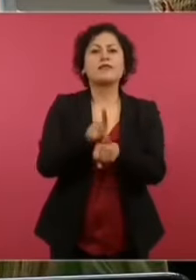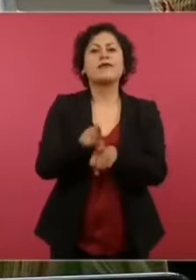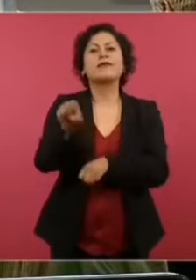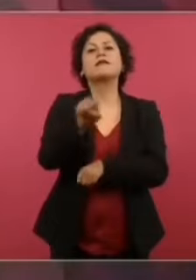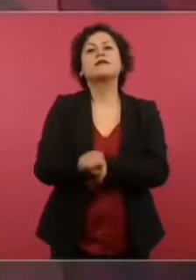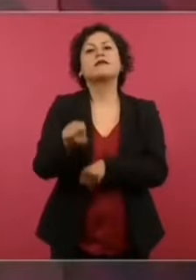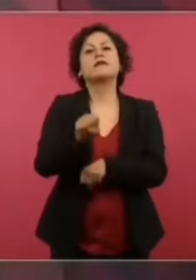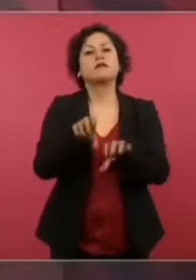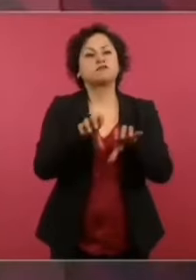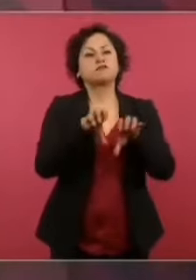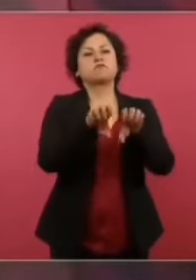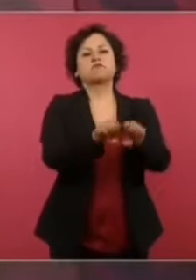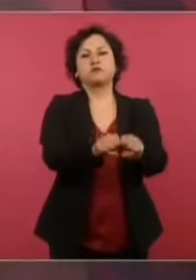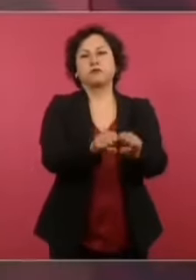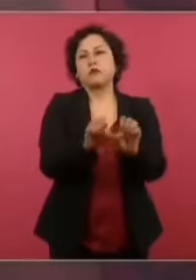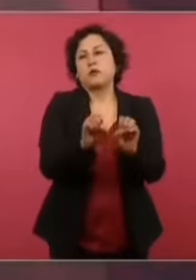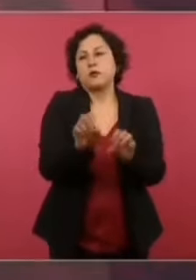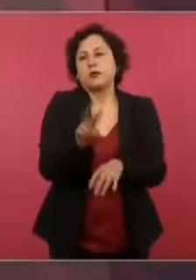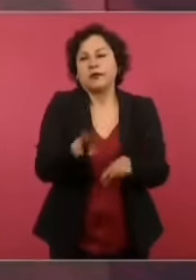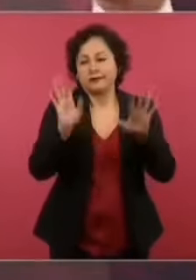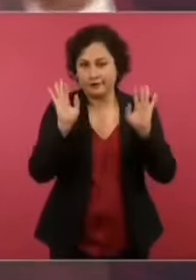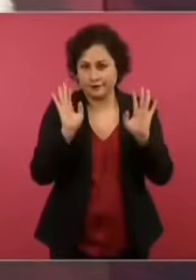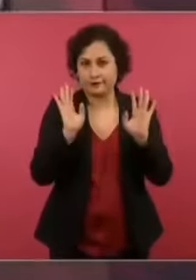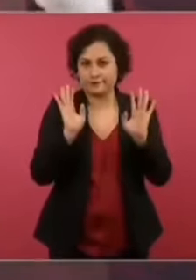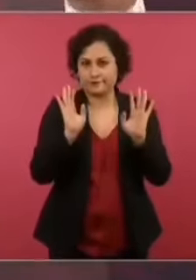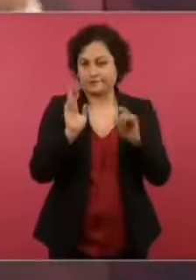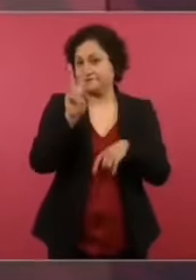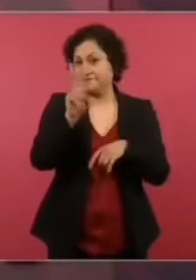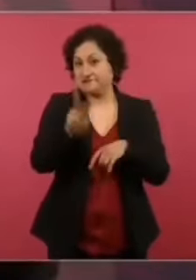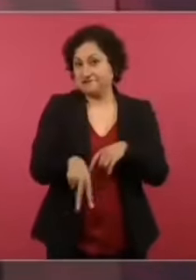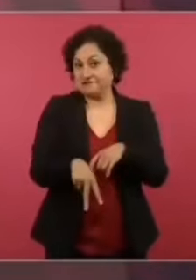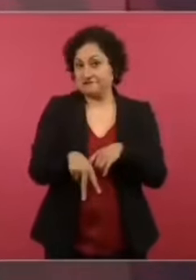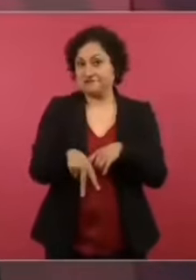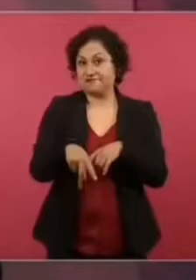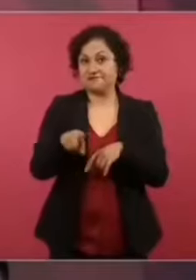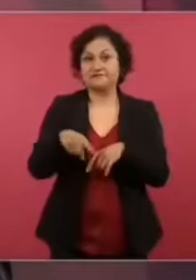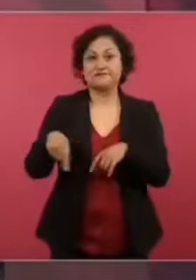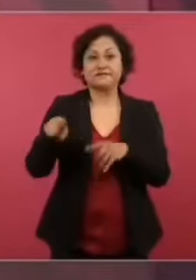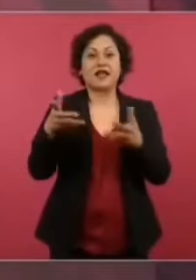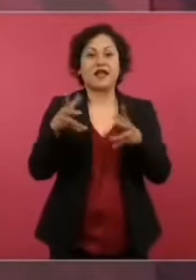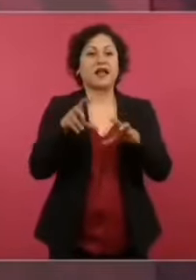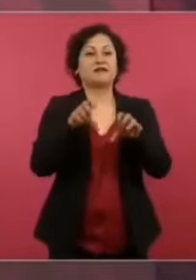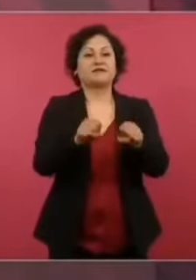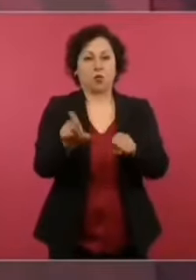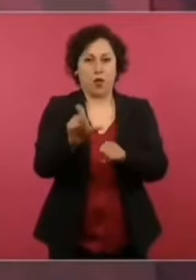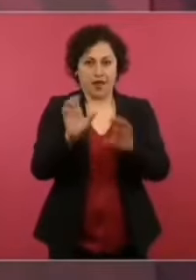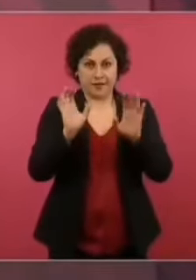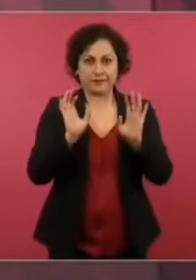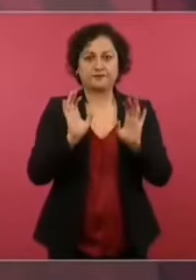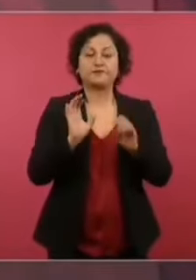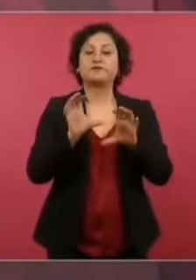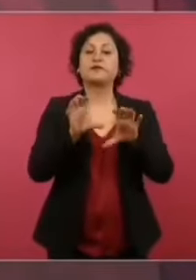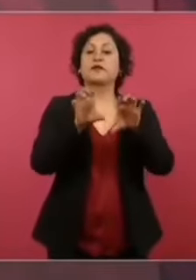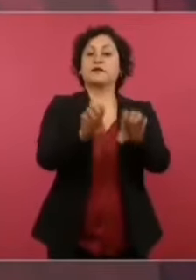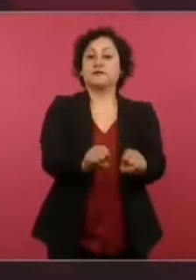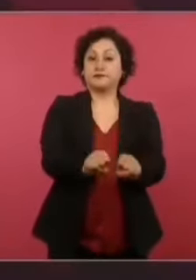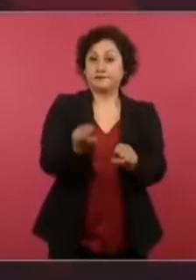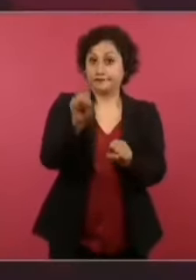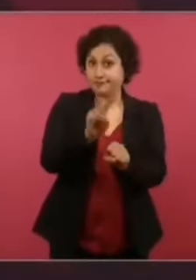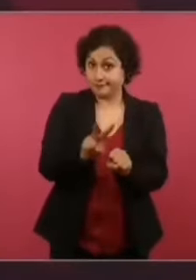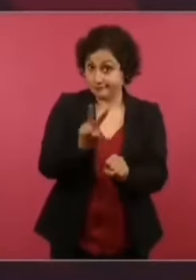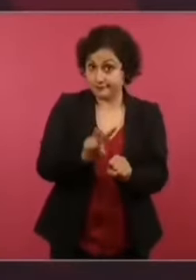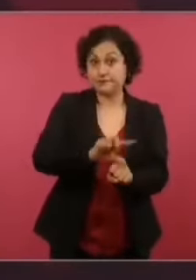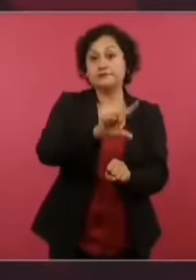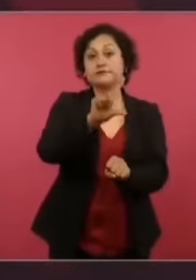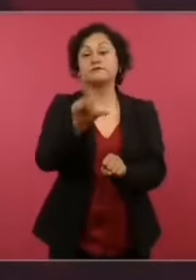o un viernes, porque hasta eso escogen. ¿Cuándo? Lo detienen un viernes. Y el sábado